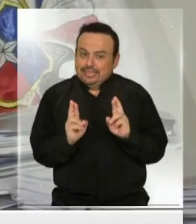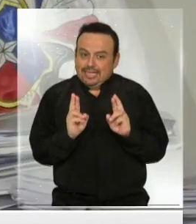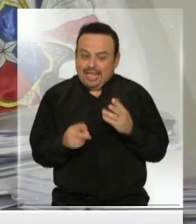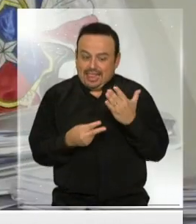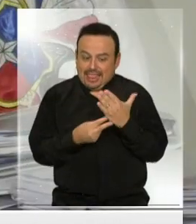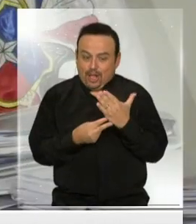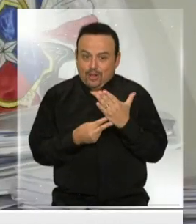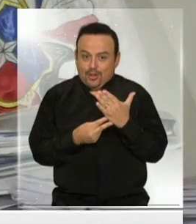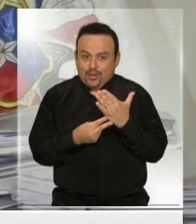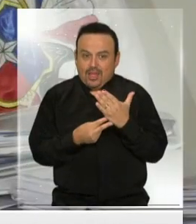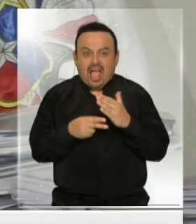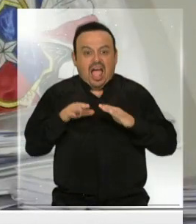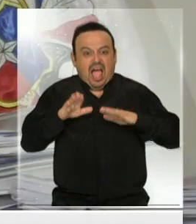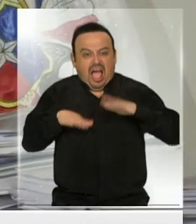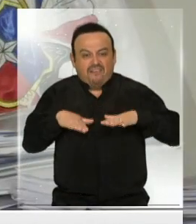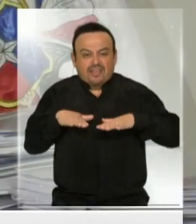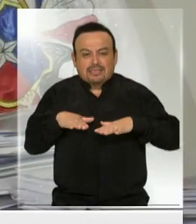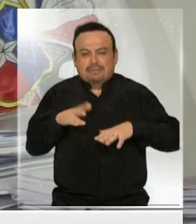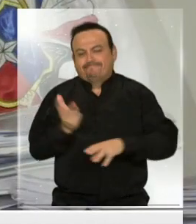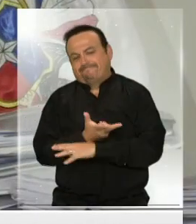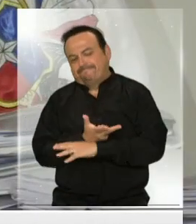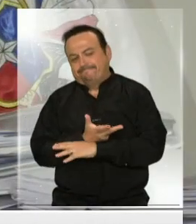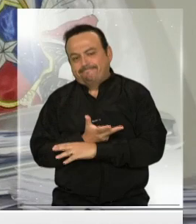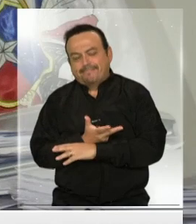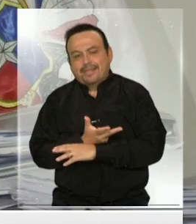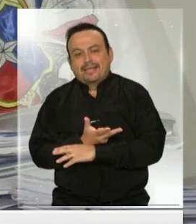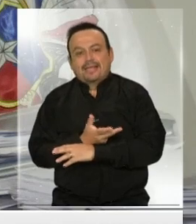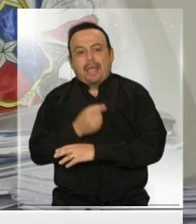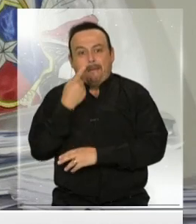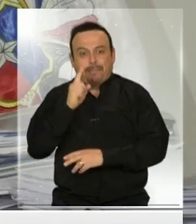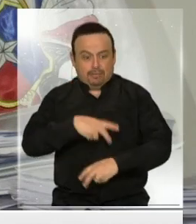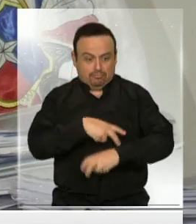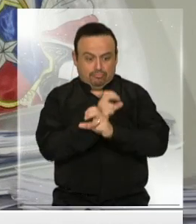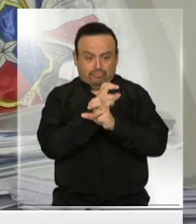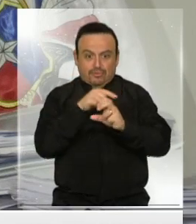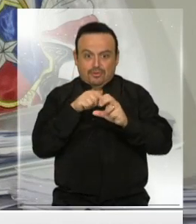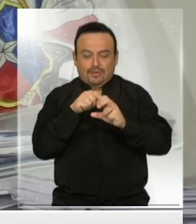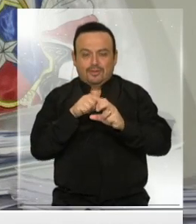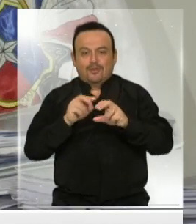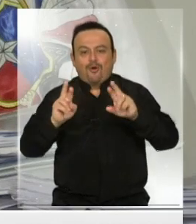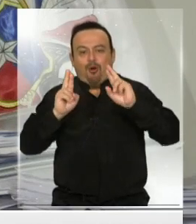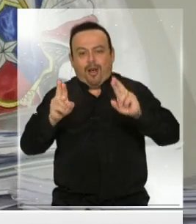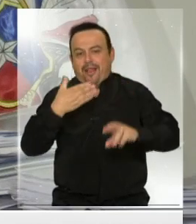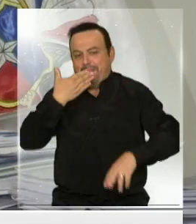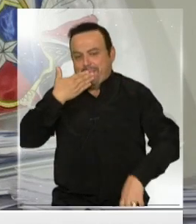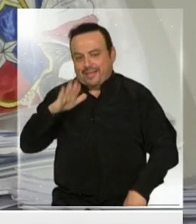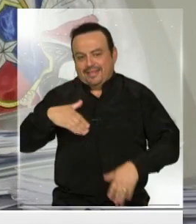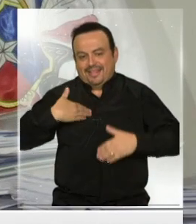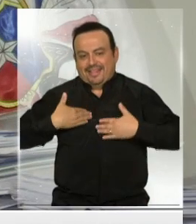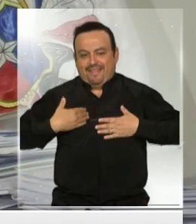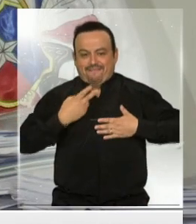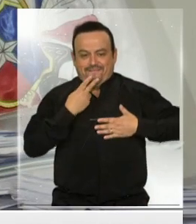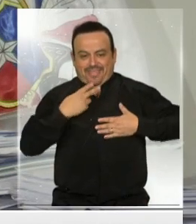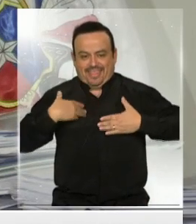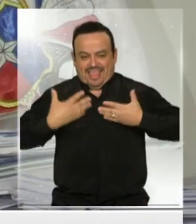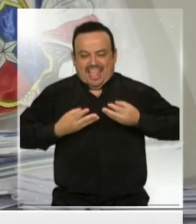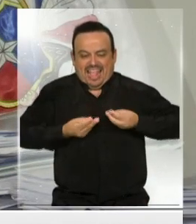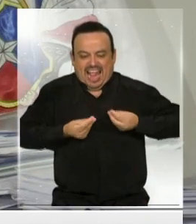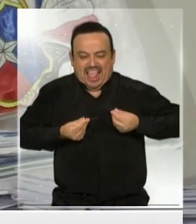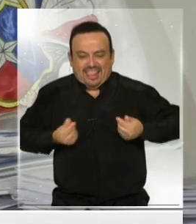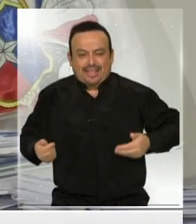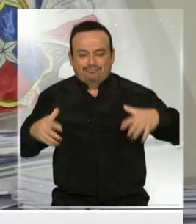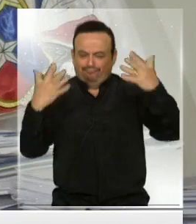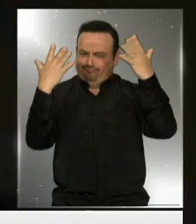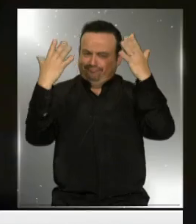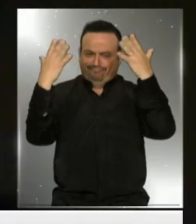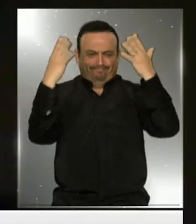tecnología que a veces nos juega malas pasadas a través del teletrabajo y el trabajo a distancia nos mejore nuestra calidad de vida. Un